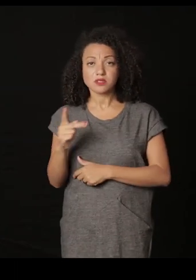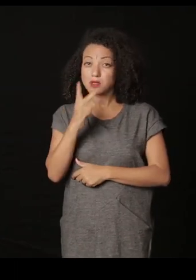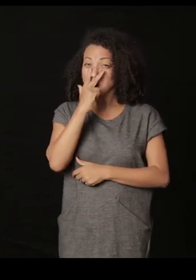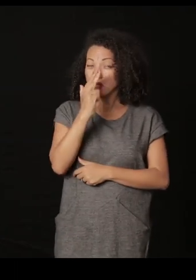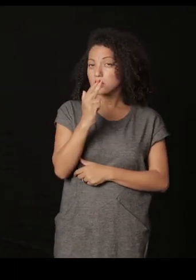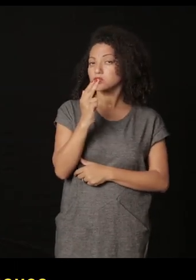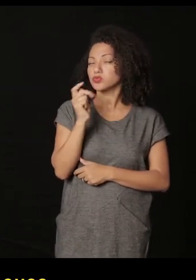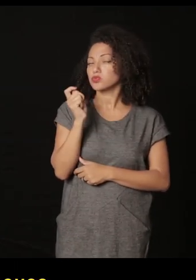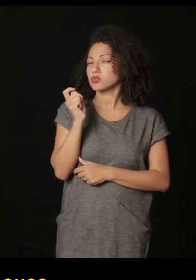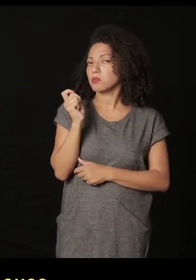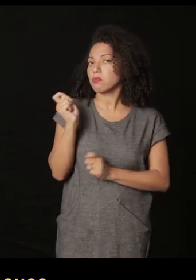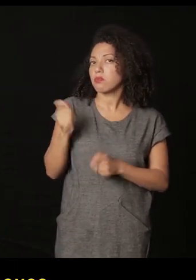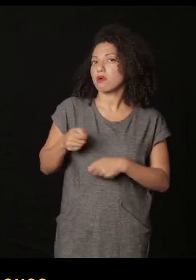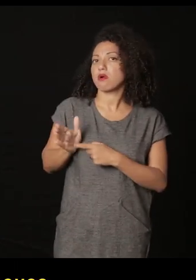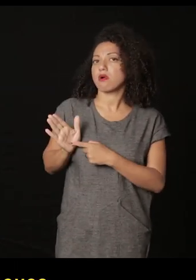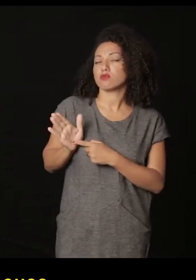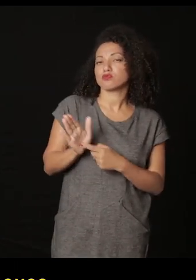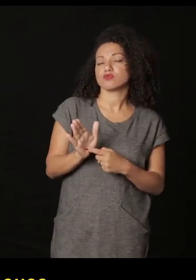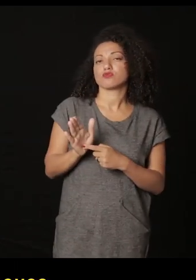yo solo voy a dos trabajos de